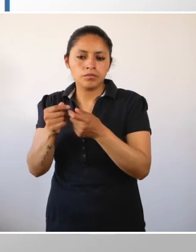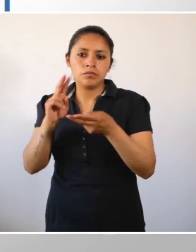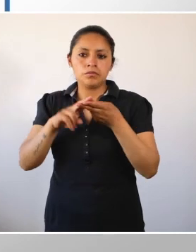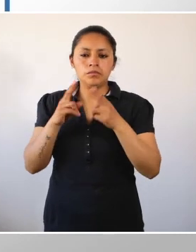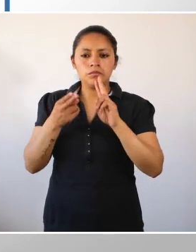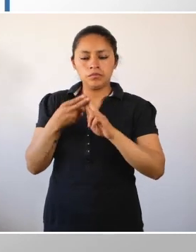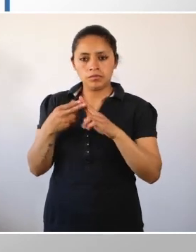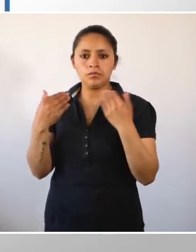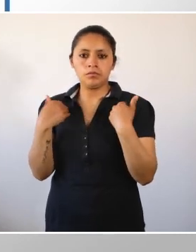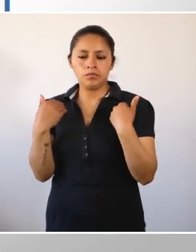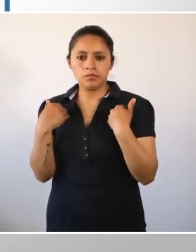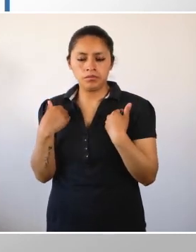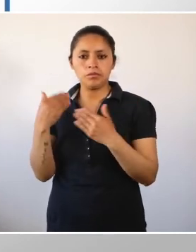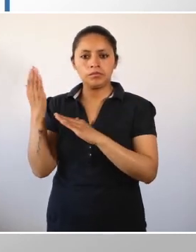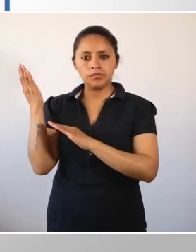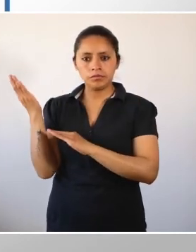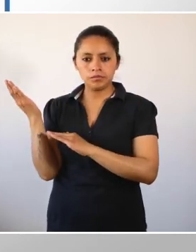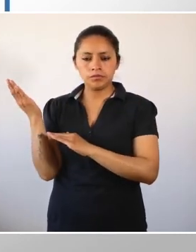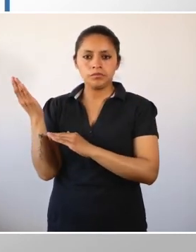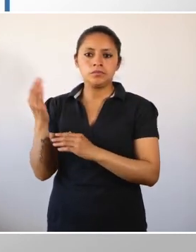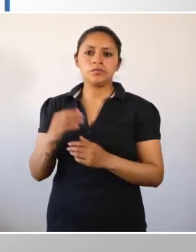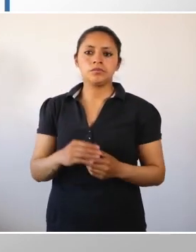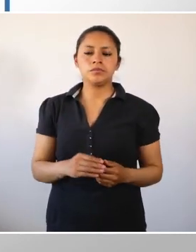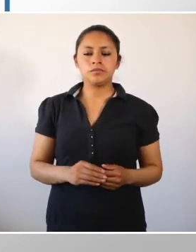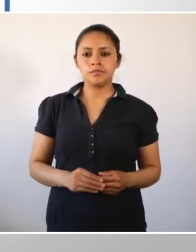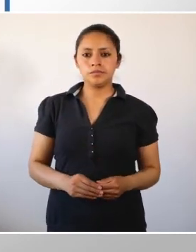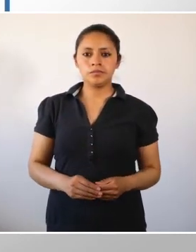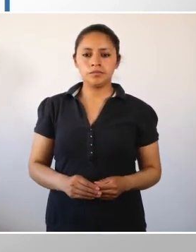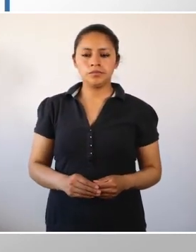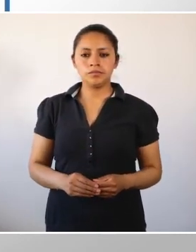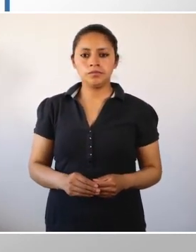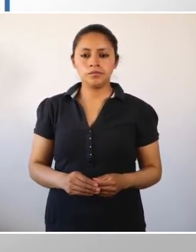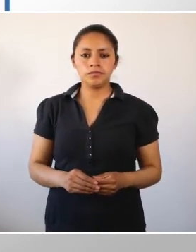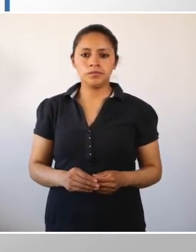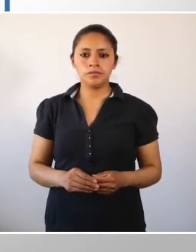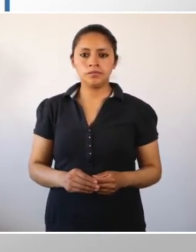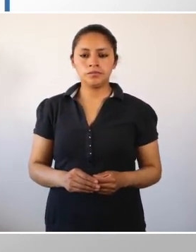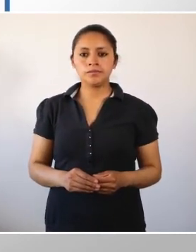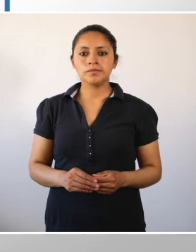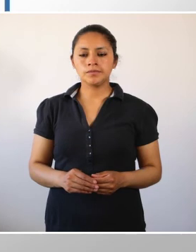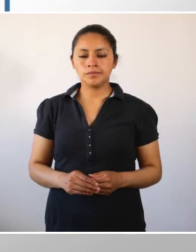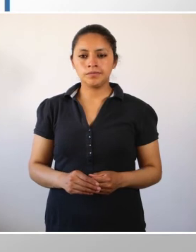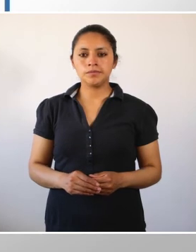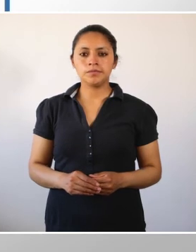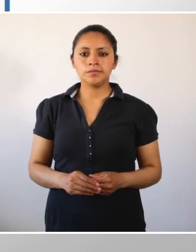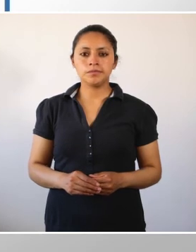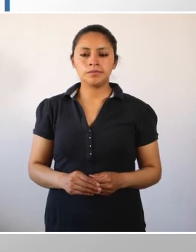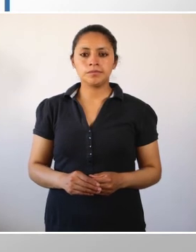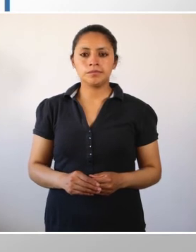debes comunicarte de inmediato a estos números de emergencia. 810-1104 810